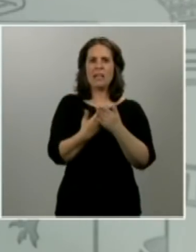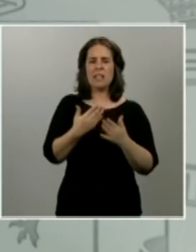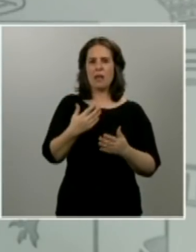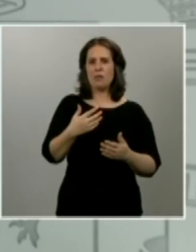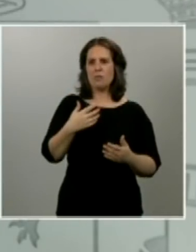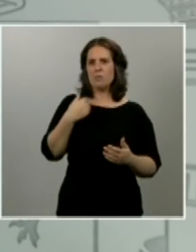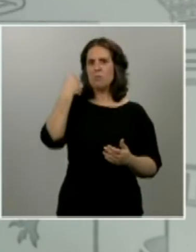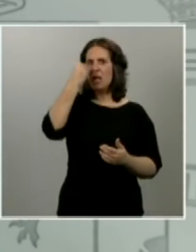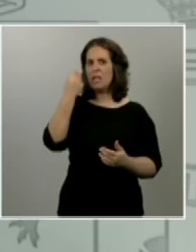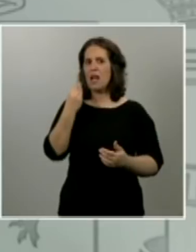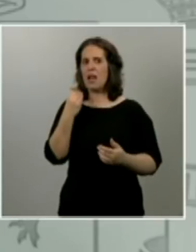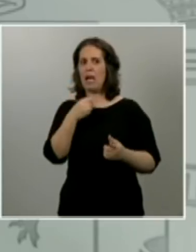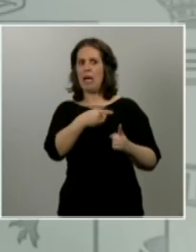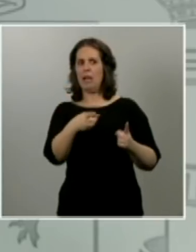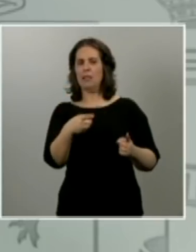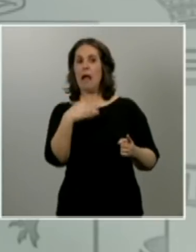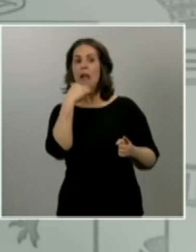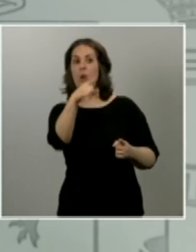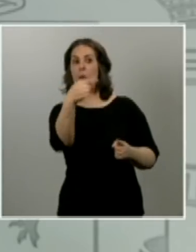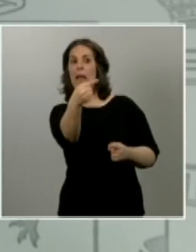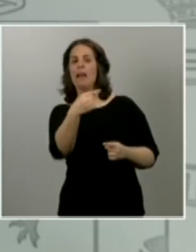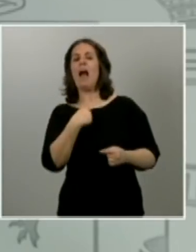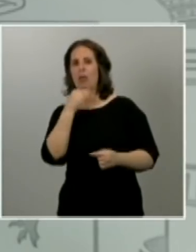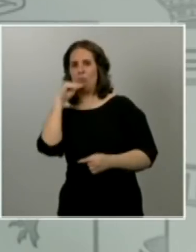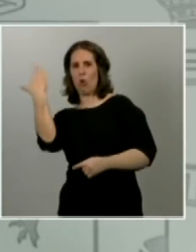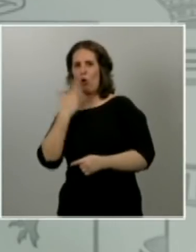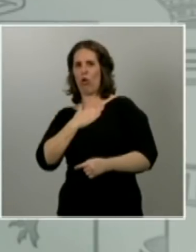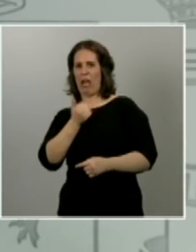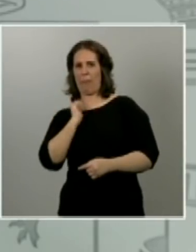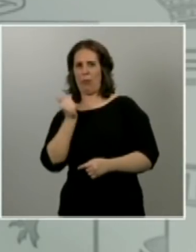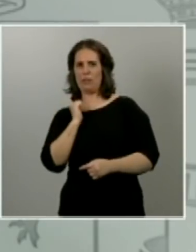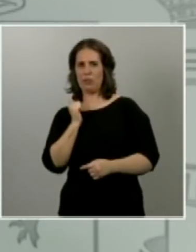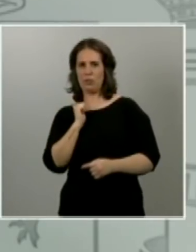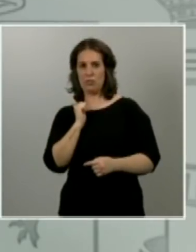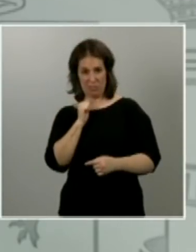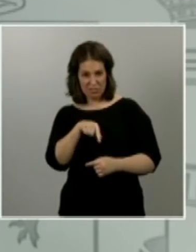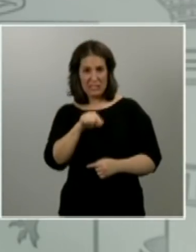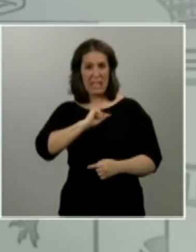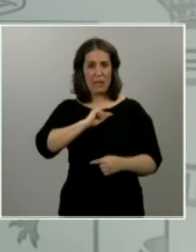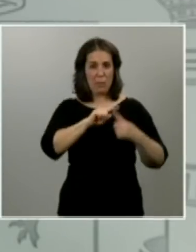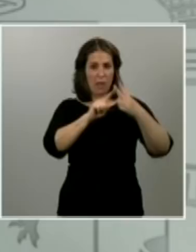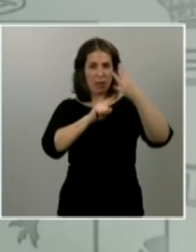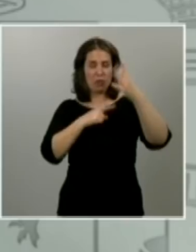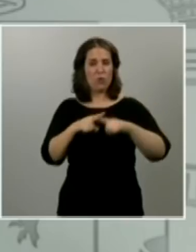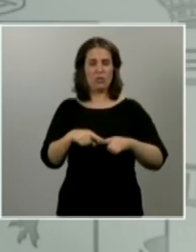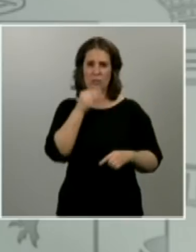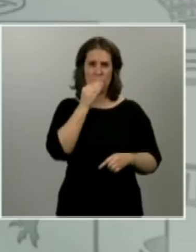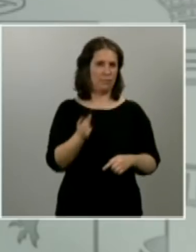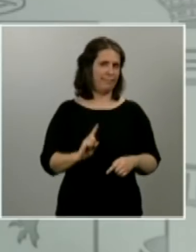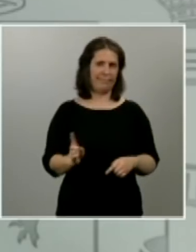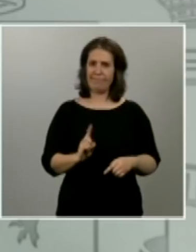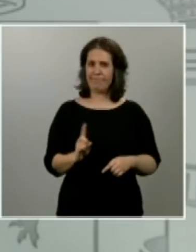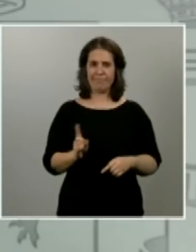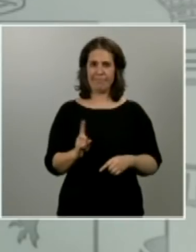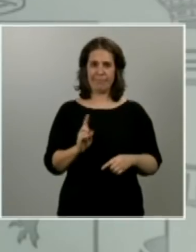fortuna pero nada de eso nos traerá nada bueno o por el contrario podemos tener una